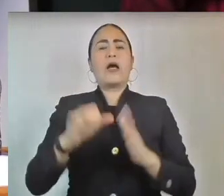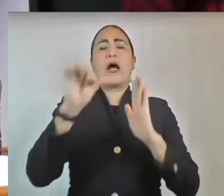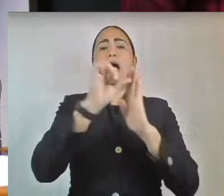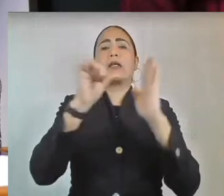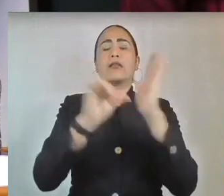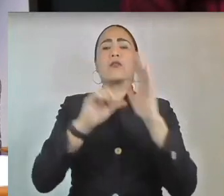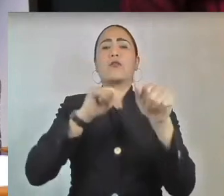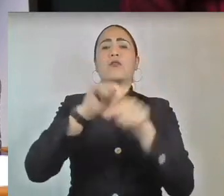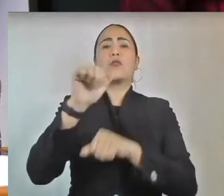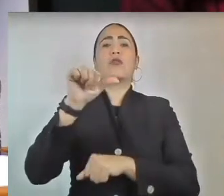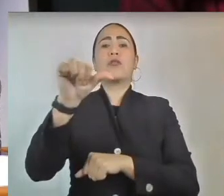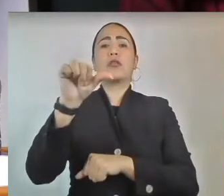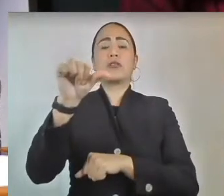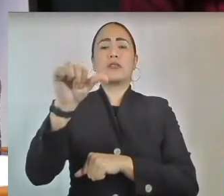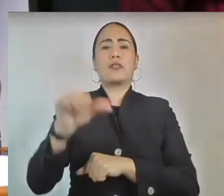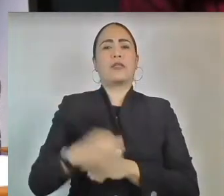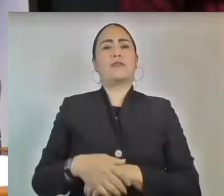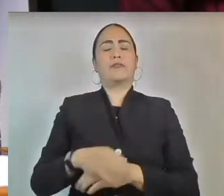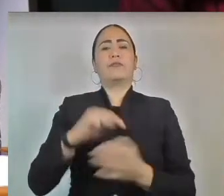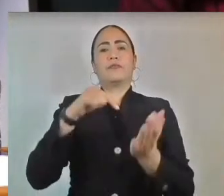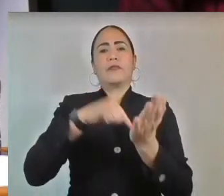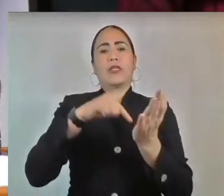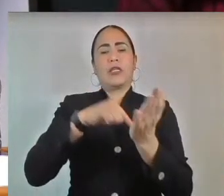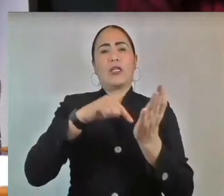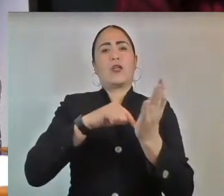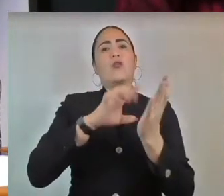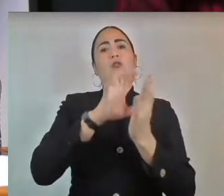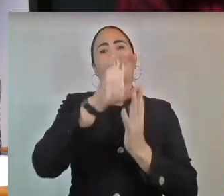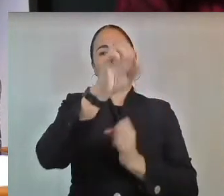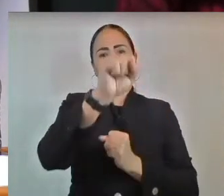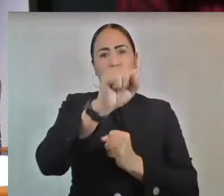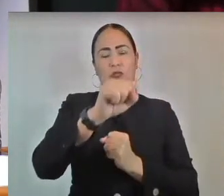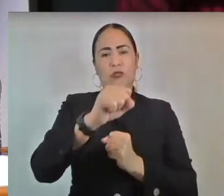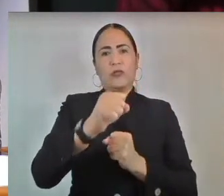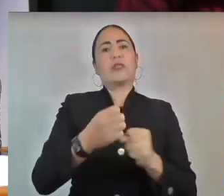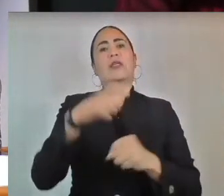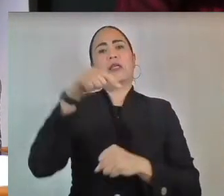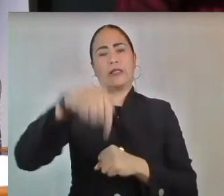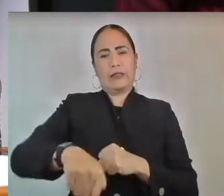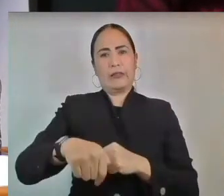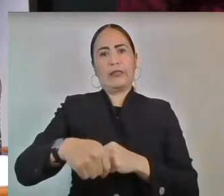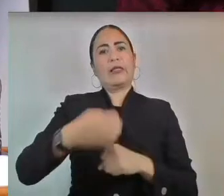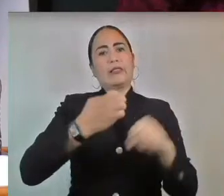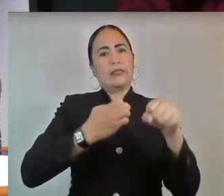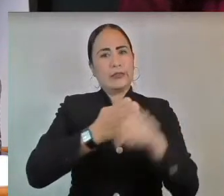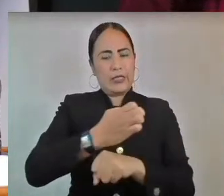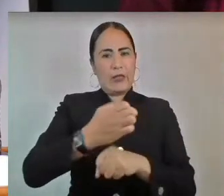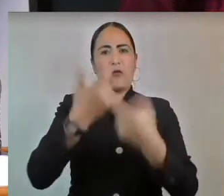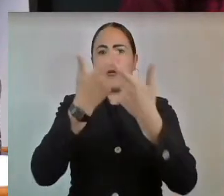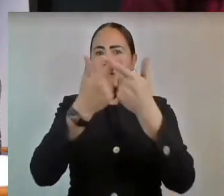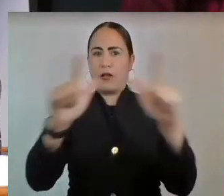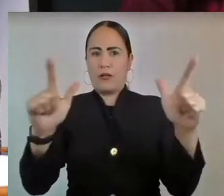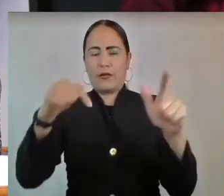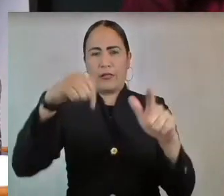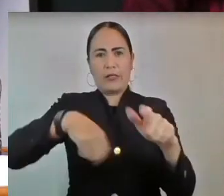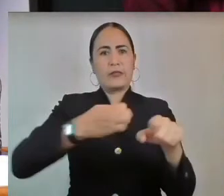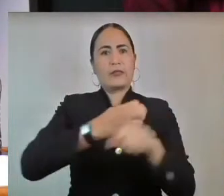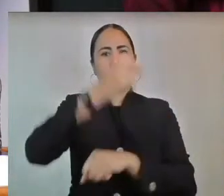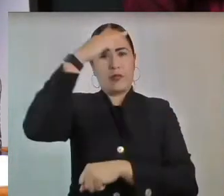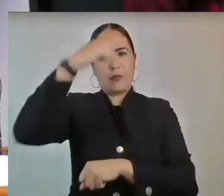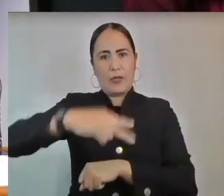16 de la Constitución Política del Estado Libre y Soberano de México y la sexagésima